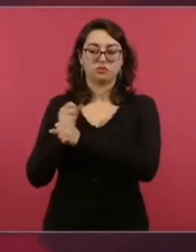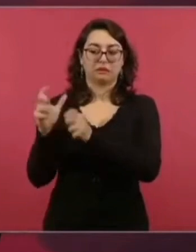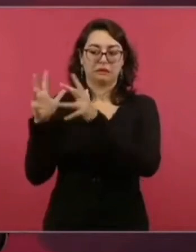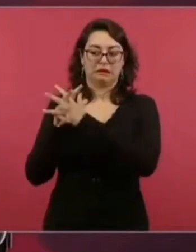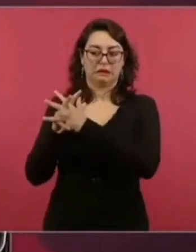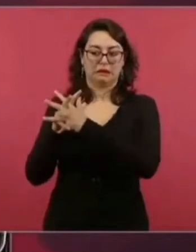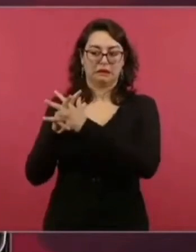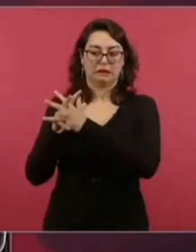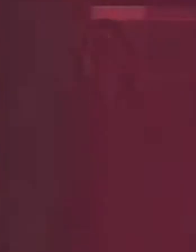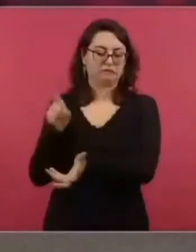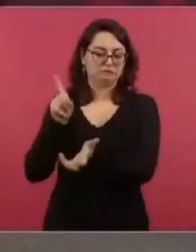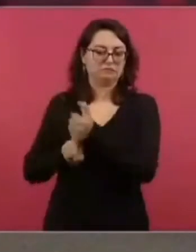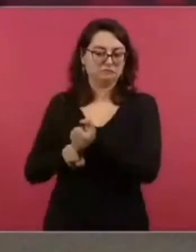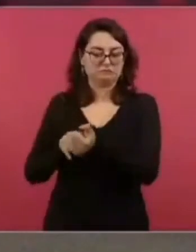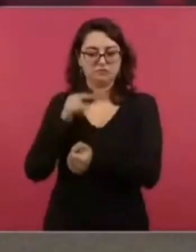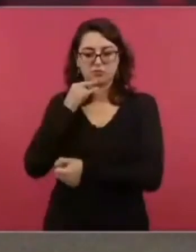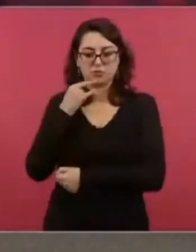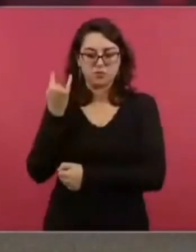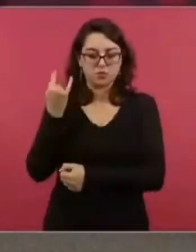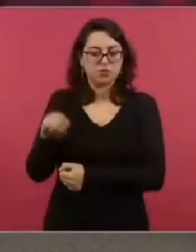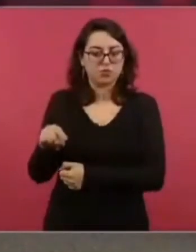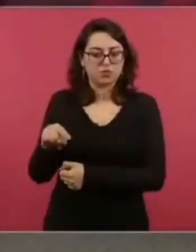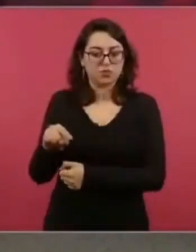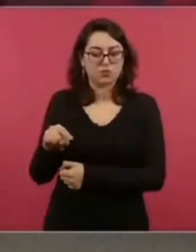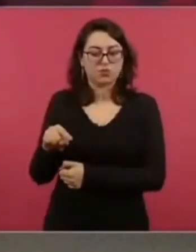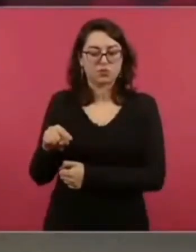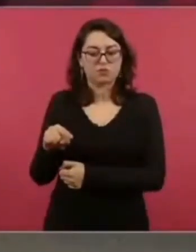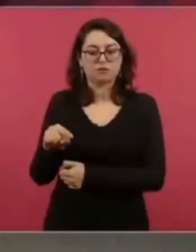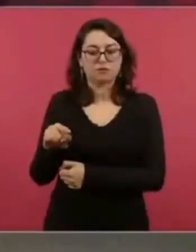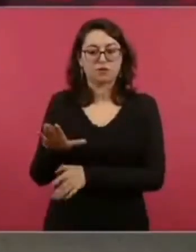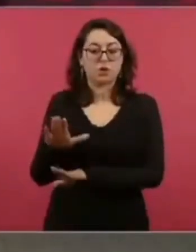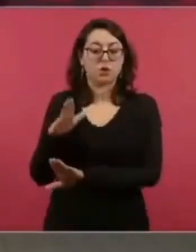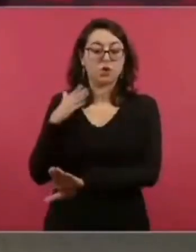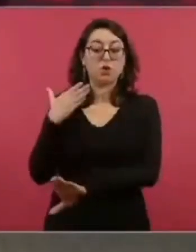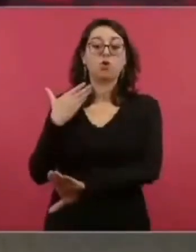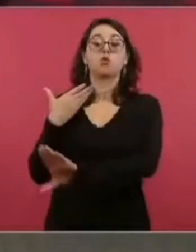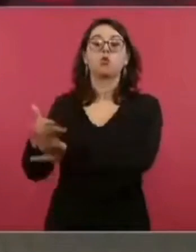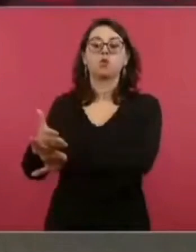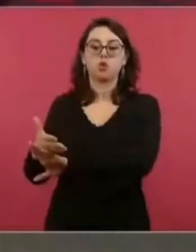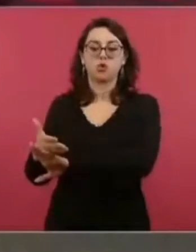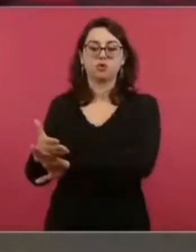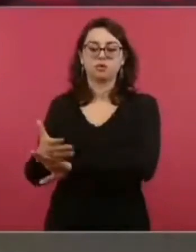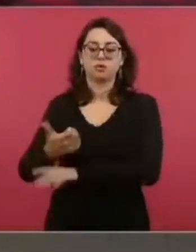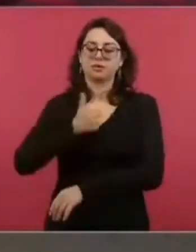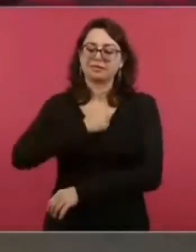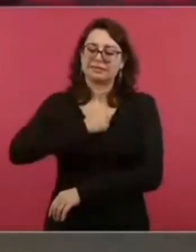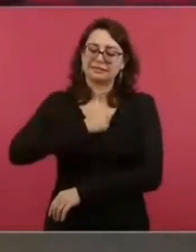la muerte lamentable,